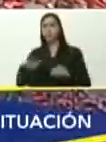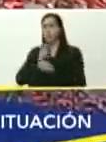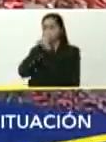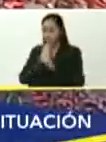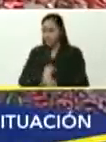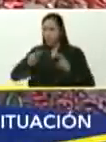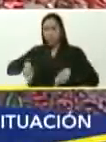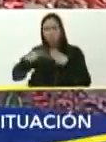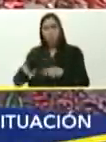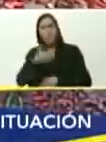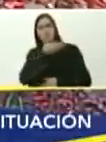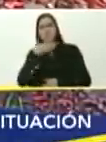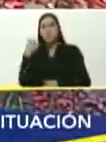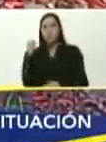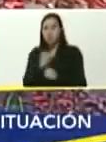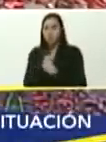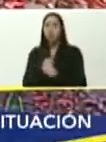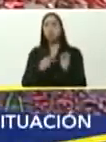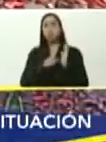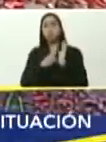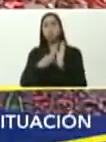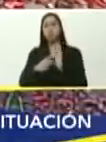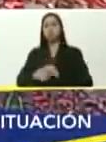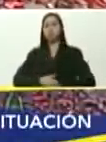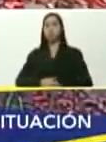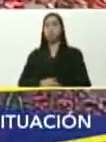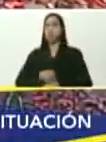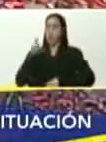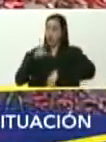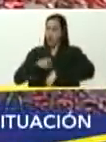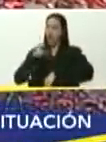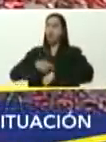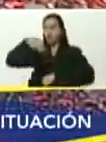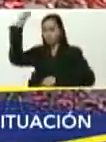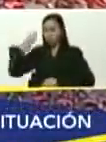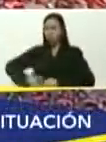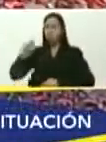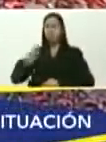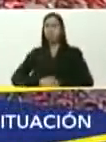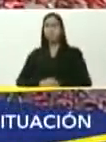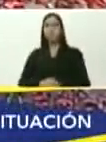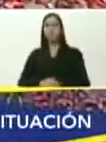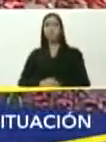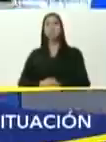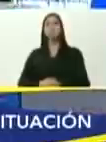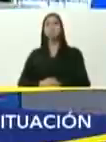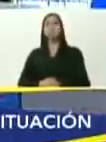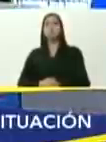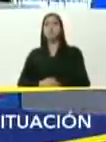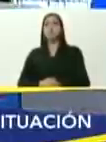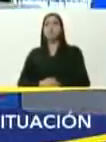renovada, del trabajo con resultado, al tiempo del trabajo con resultado, eso es a lo que vamos,